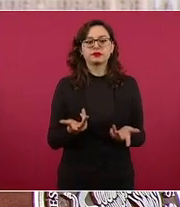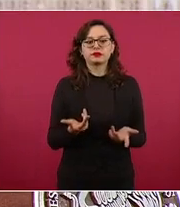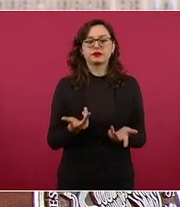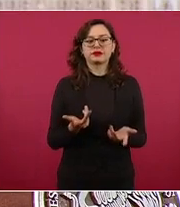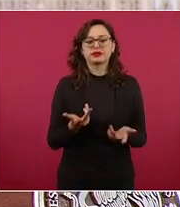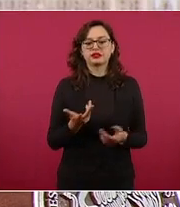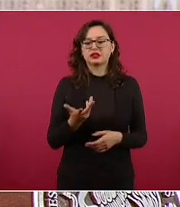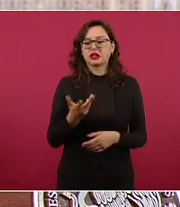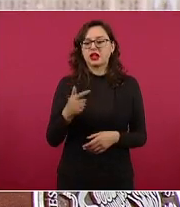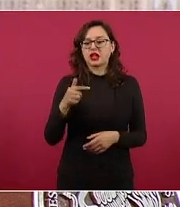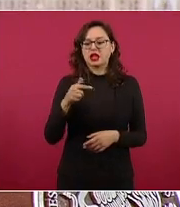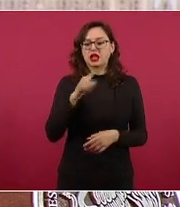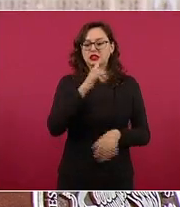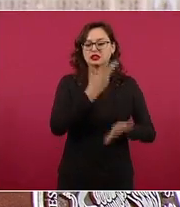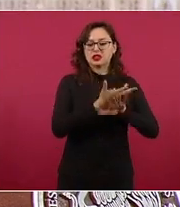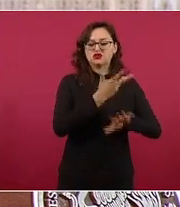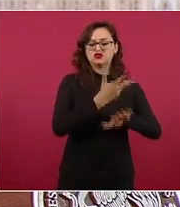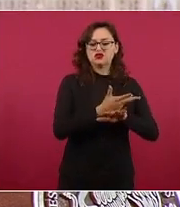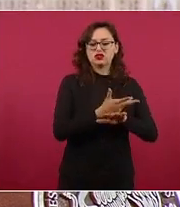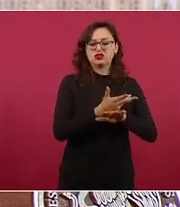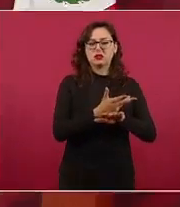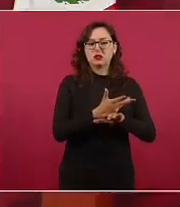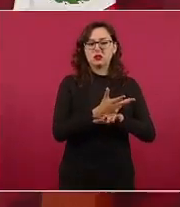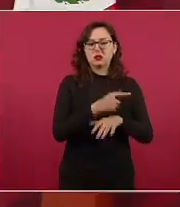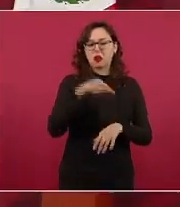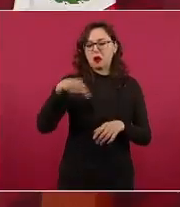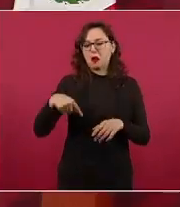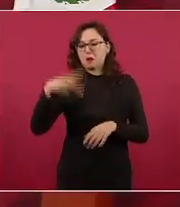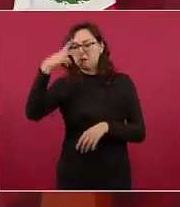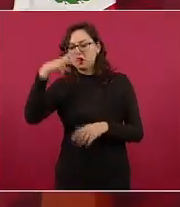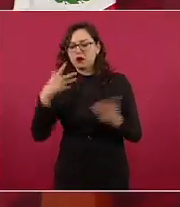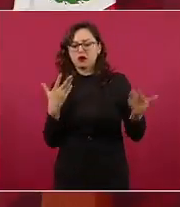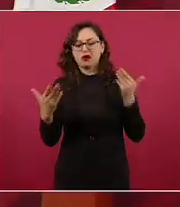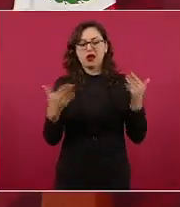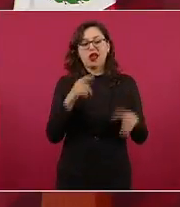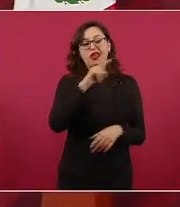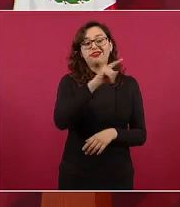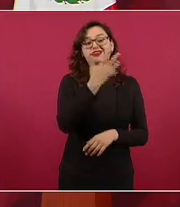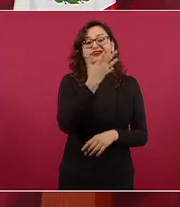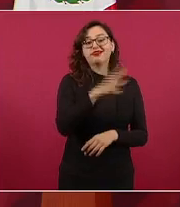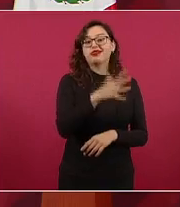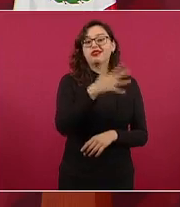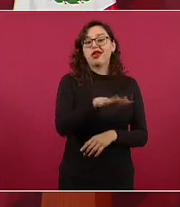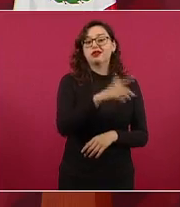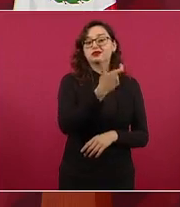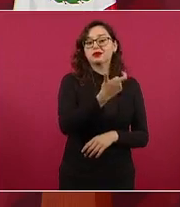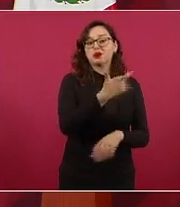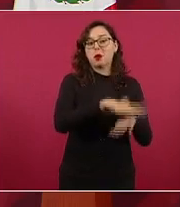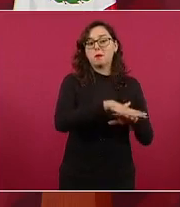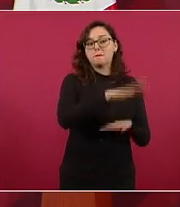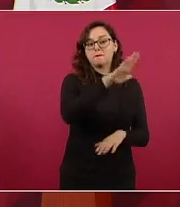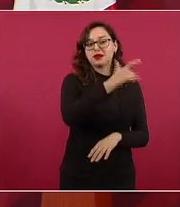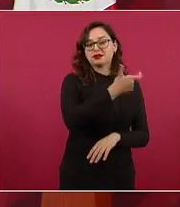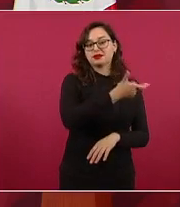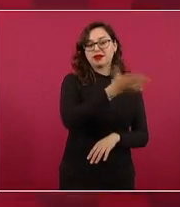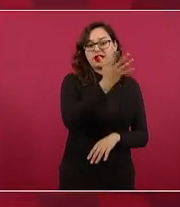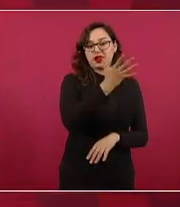en Estados Unidos en promedio que lo que vale en México y en Europa